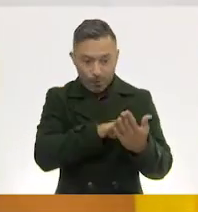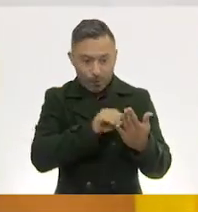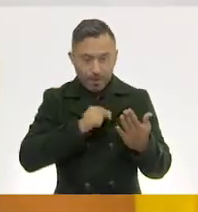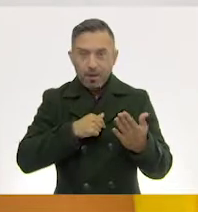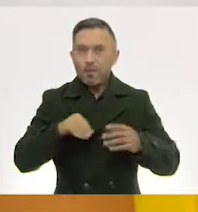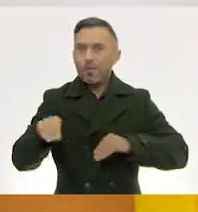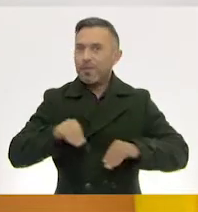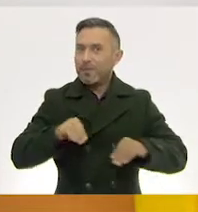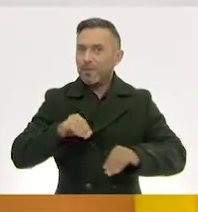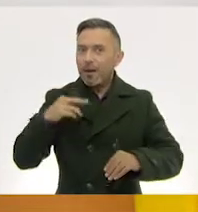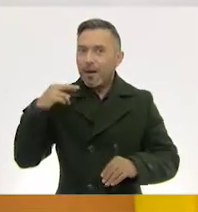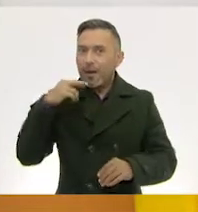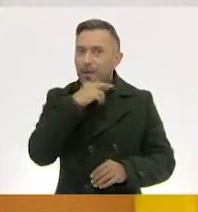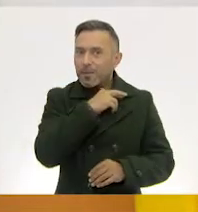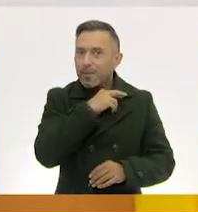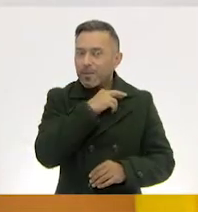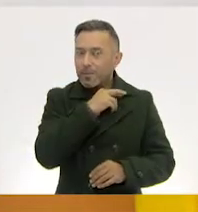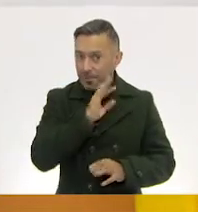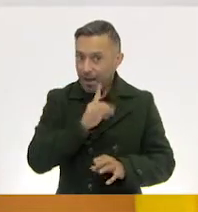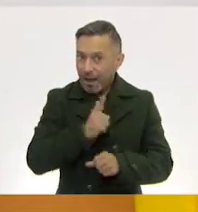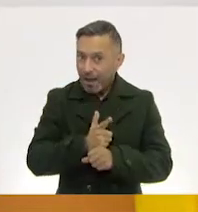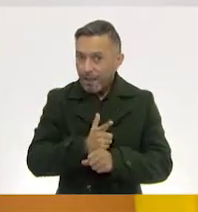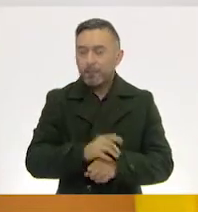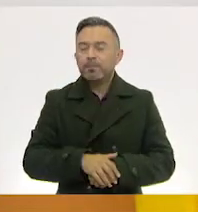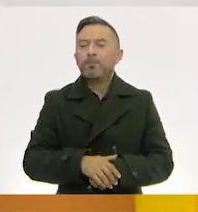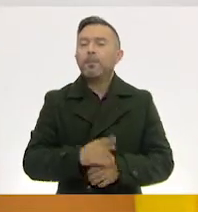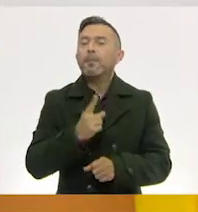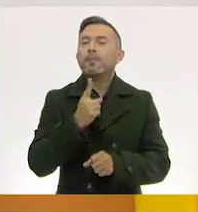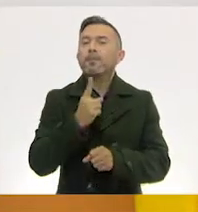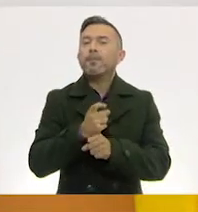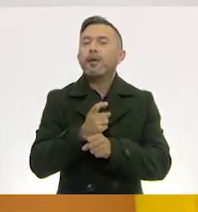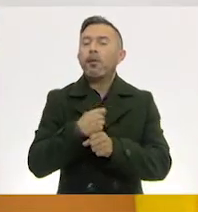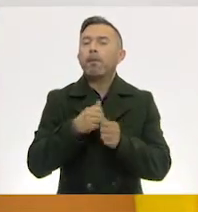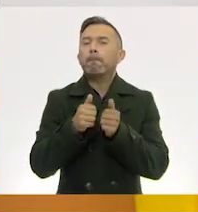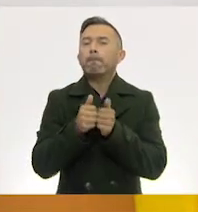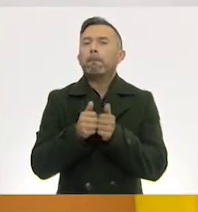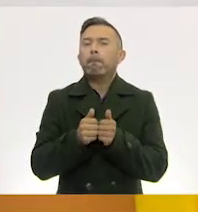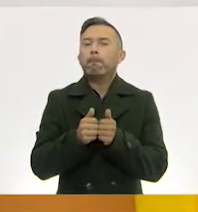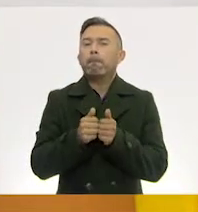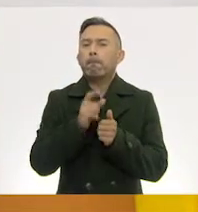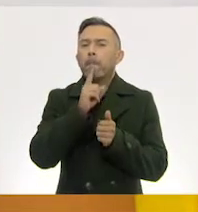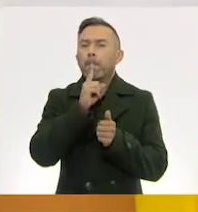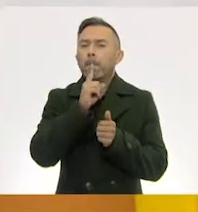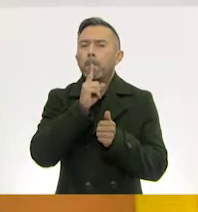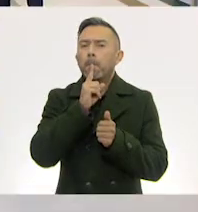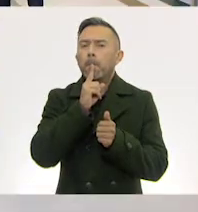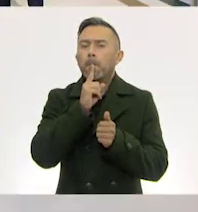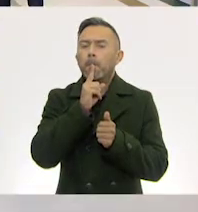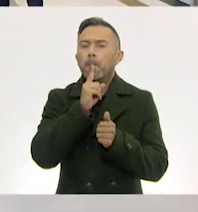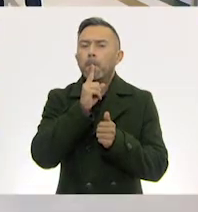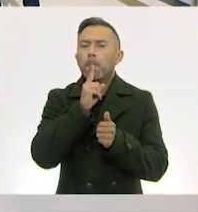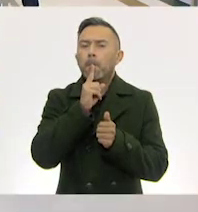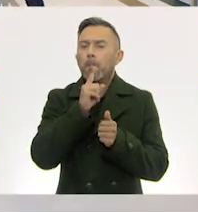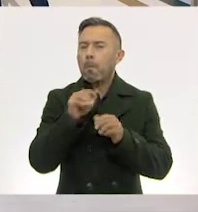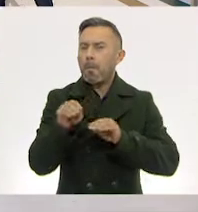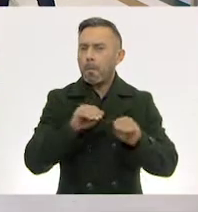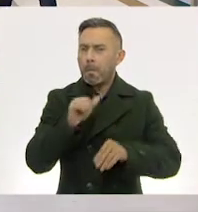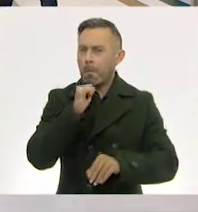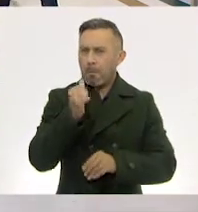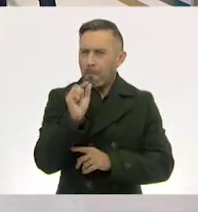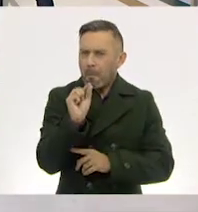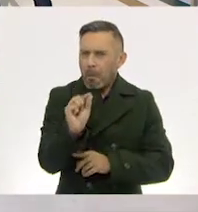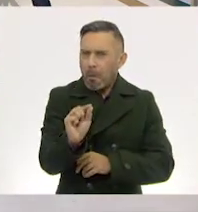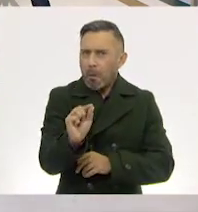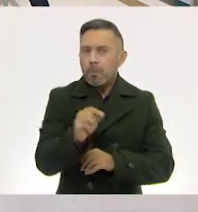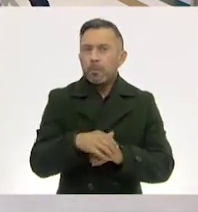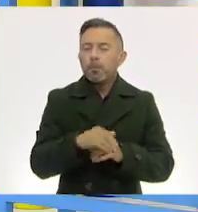es. Ya observamos, el primer movimiento es como estático, no se mueve mucho. Y el segundo movimiento es como más rápido,